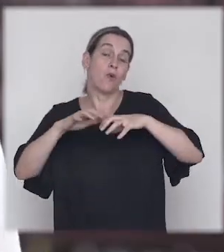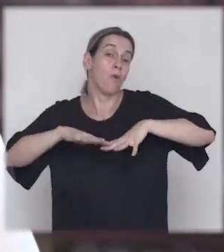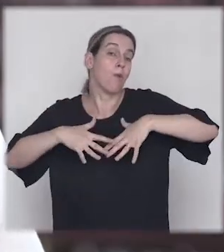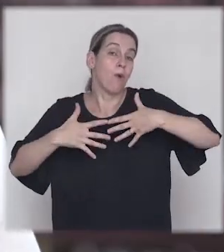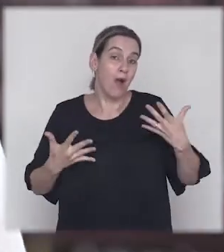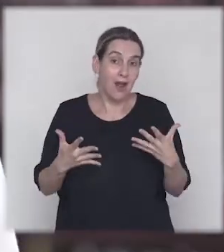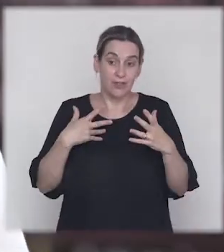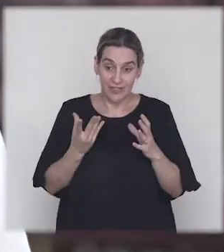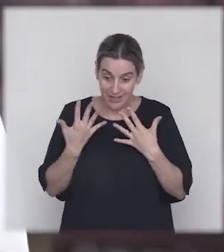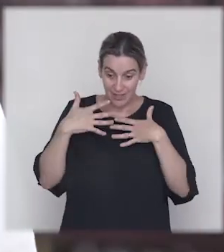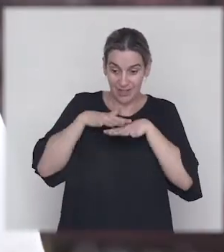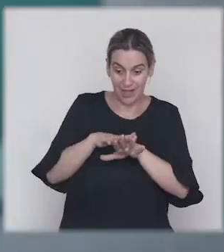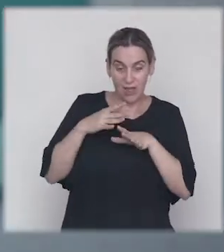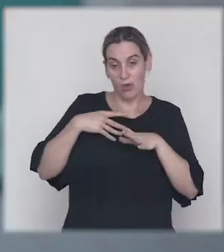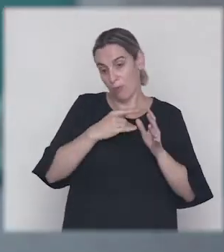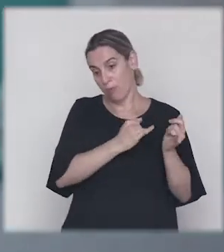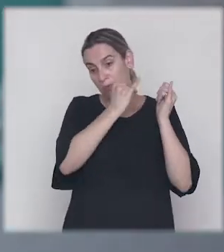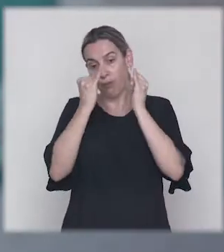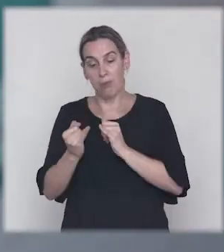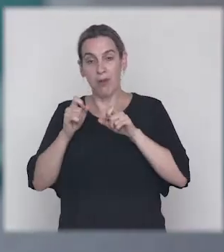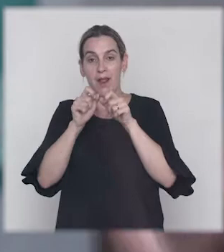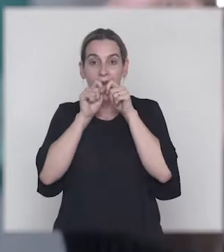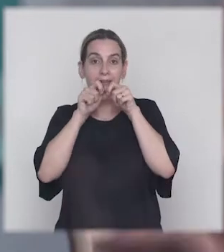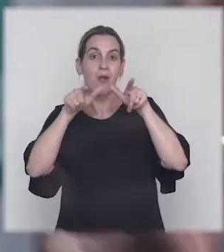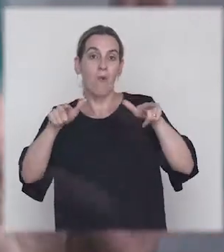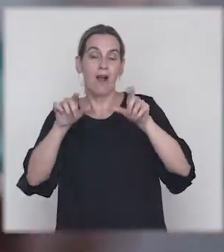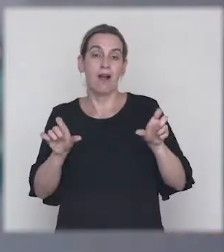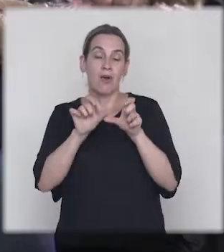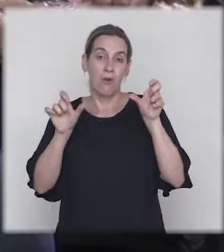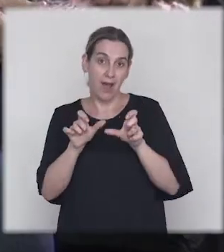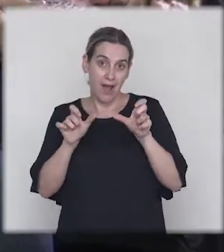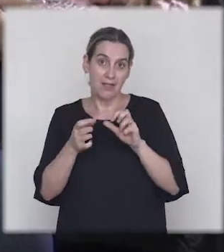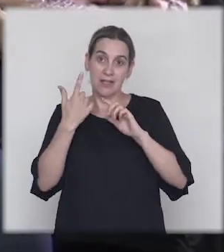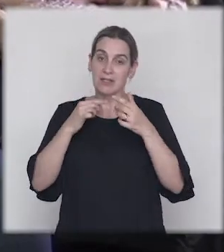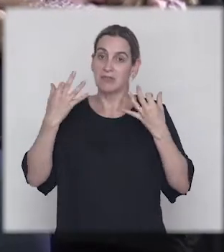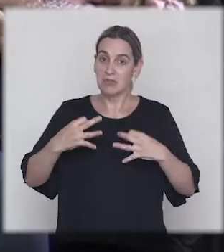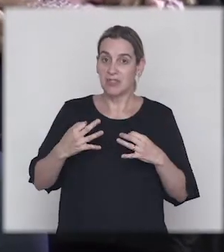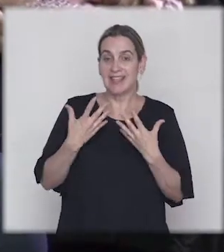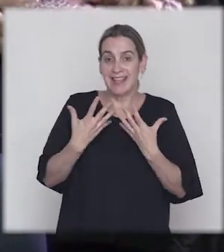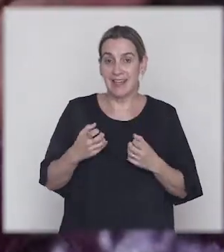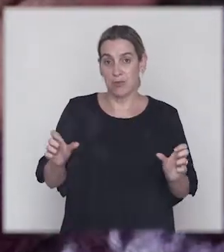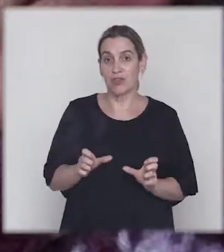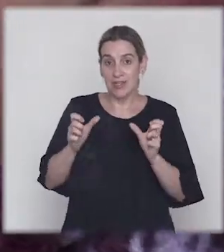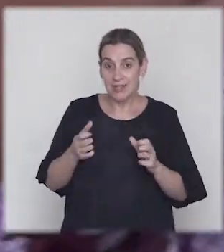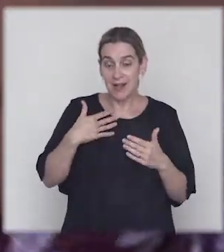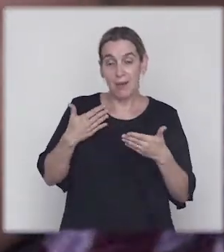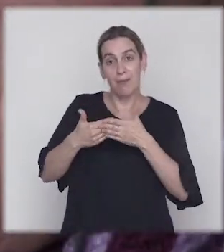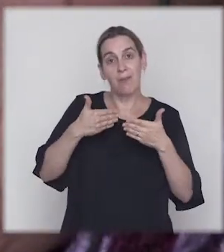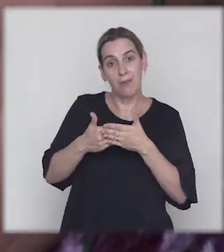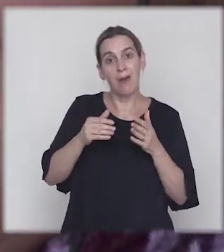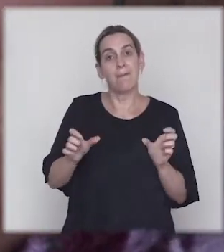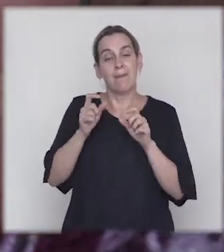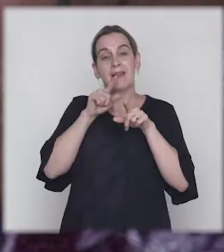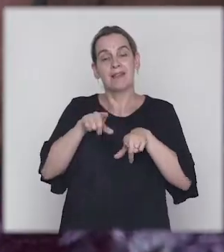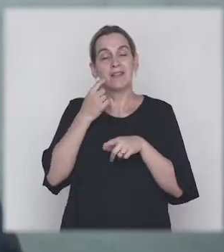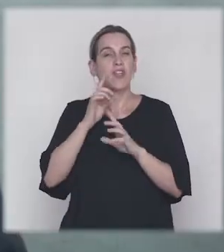algo que es parte del cotidiano, desde un lenguaje y una forma de expresarnos, que intentamos sea como lo más cercana posible,